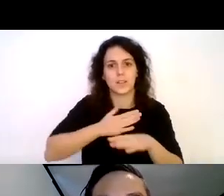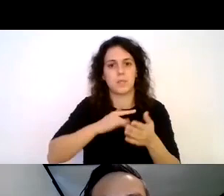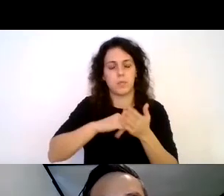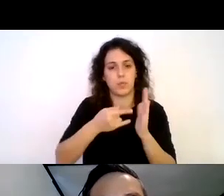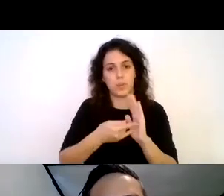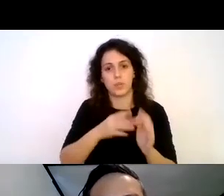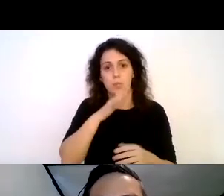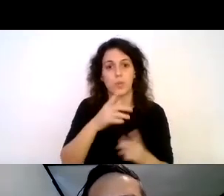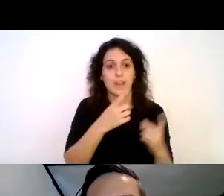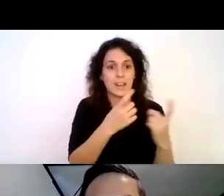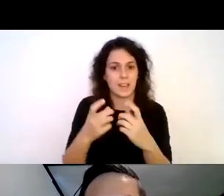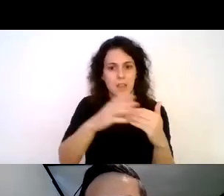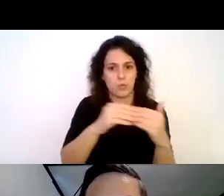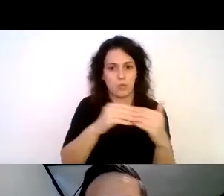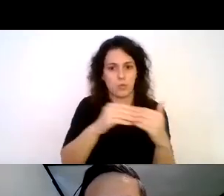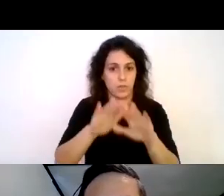base a las necesidades del usuario final.